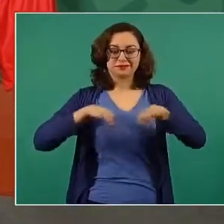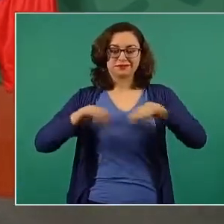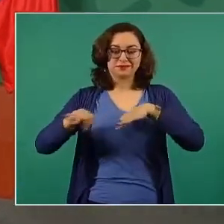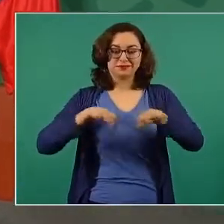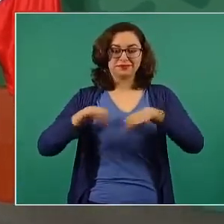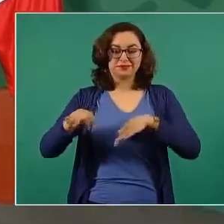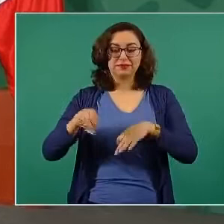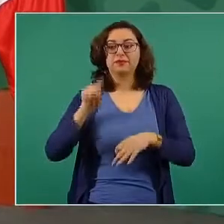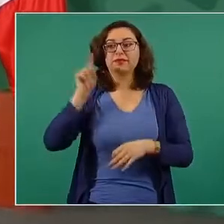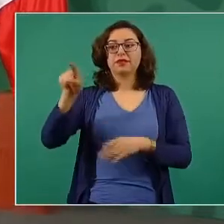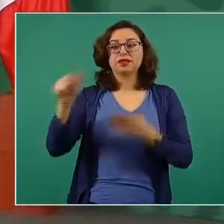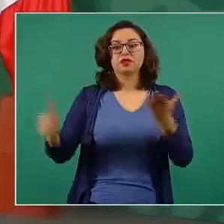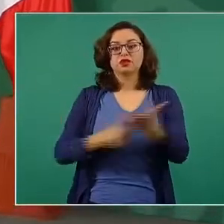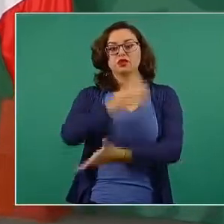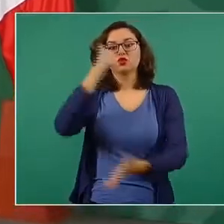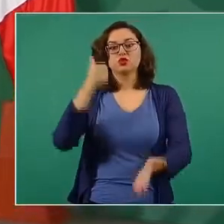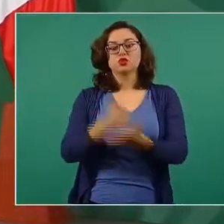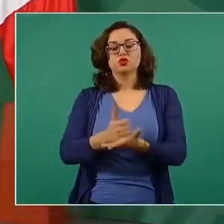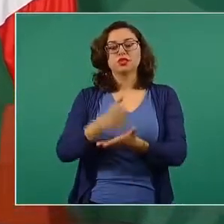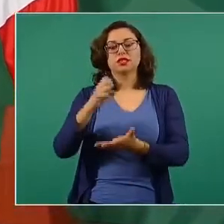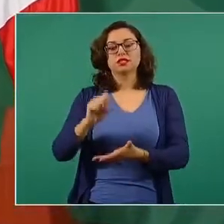Ciudad Sagún, en Hidalgo.